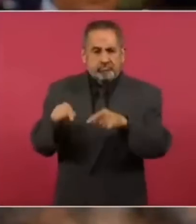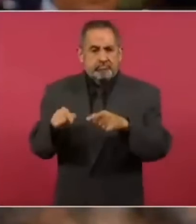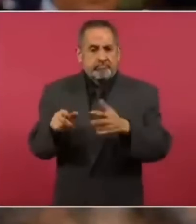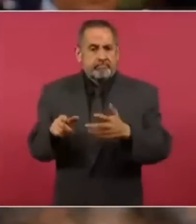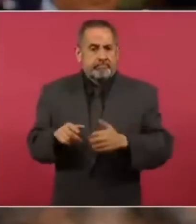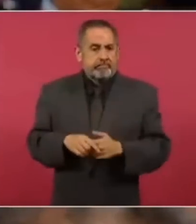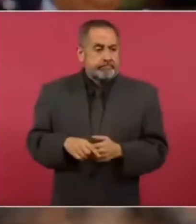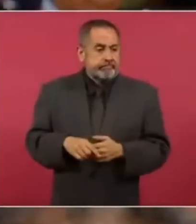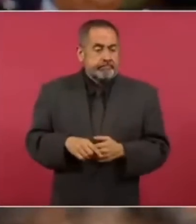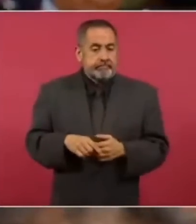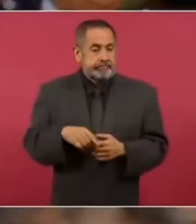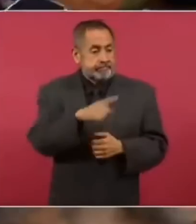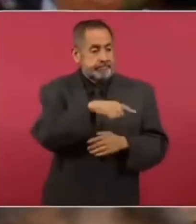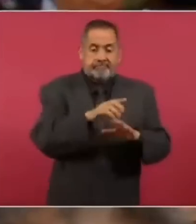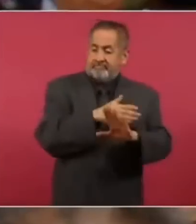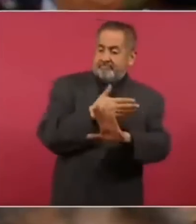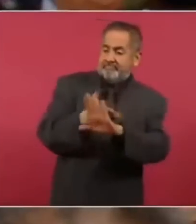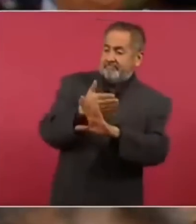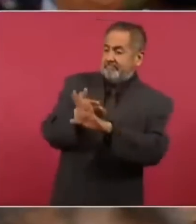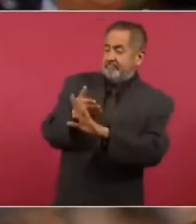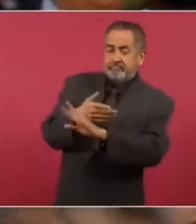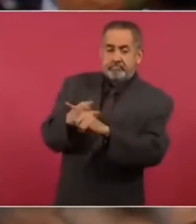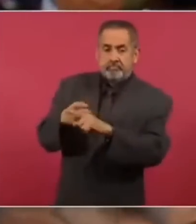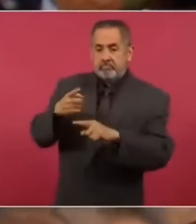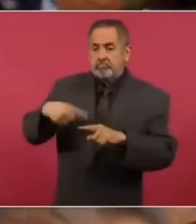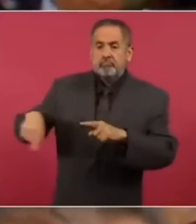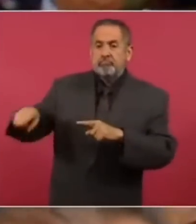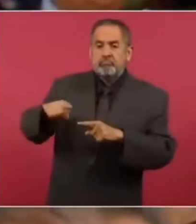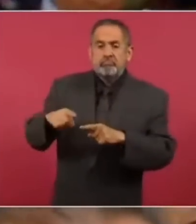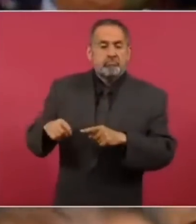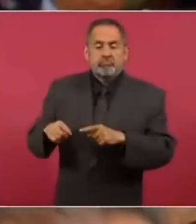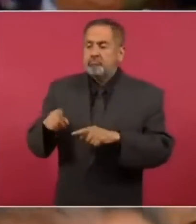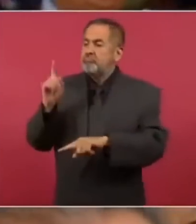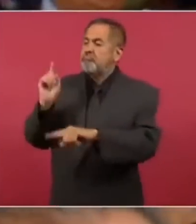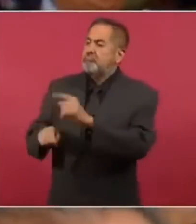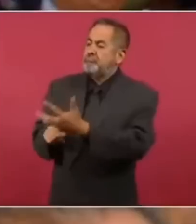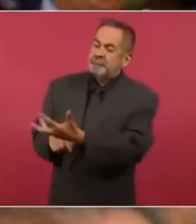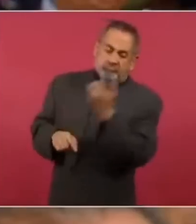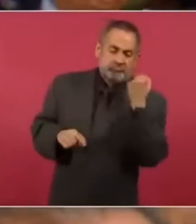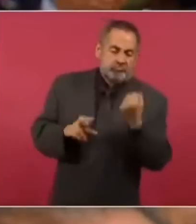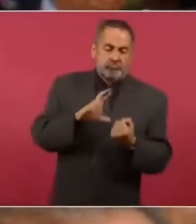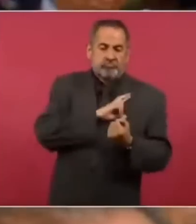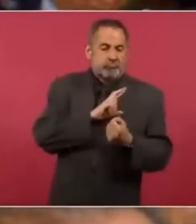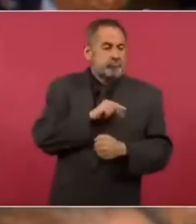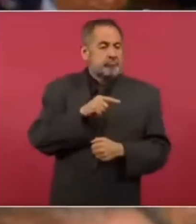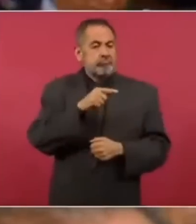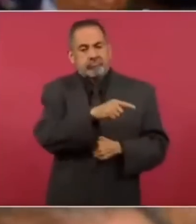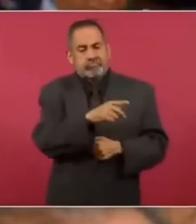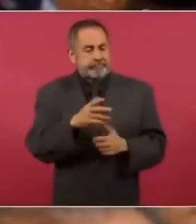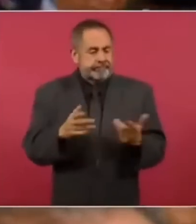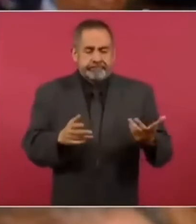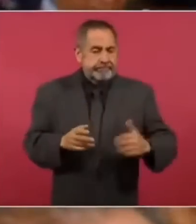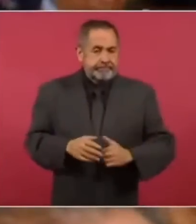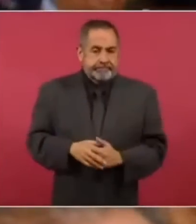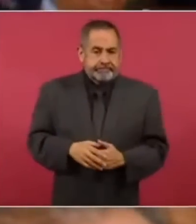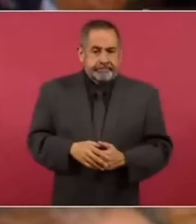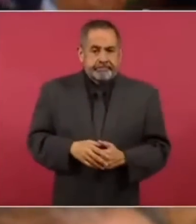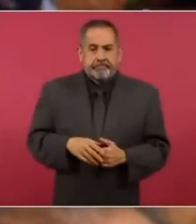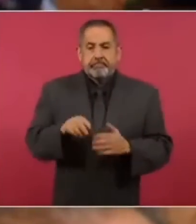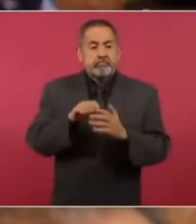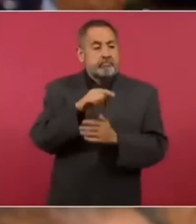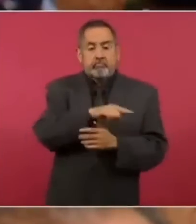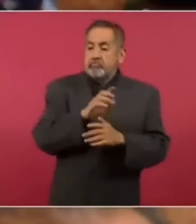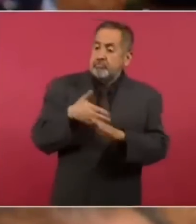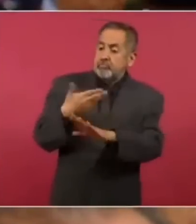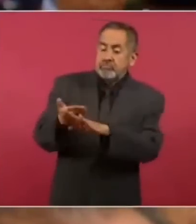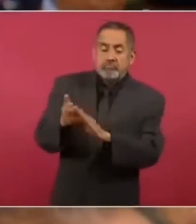el acecho de la derecha al discurso de la privatización de la educación, contra, por ejemplo, los libros